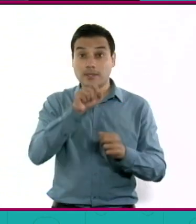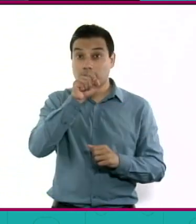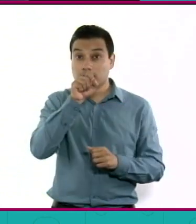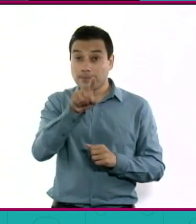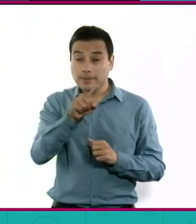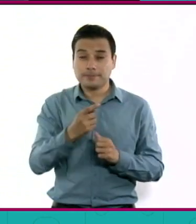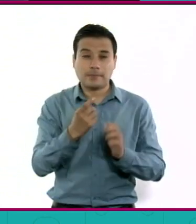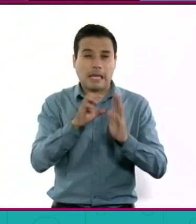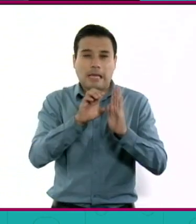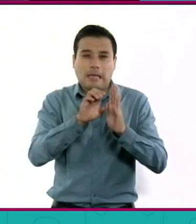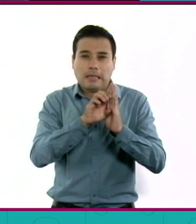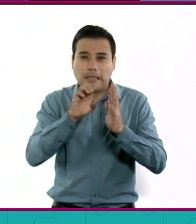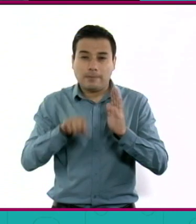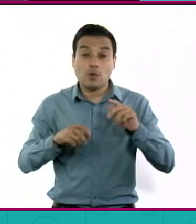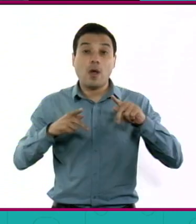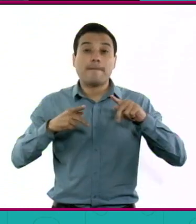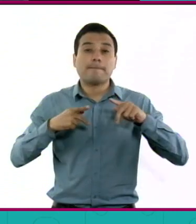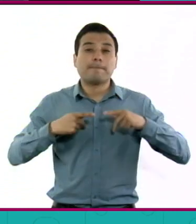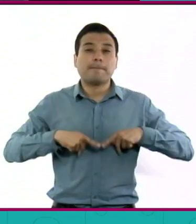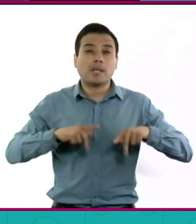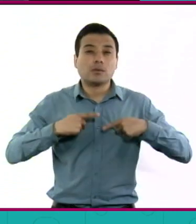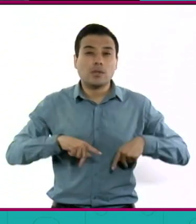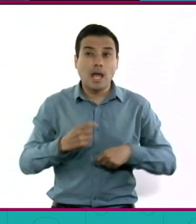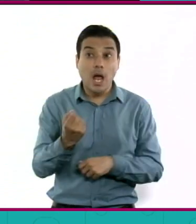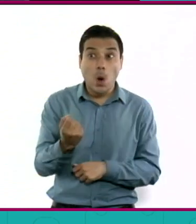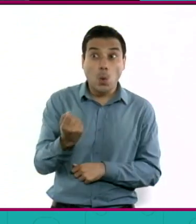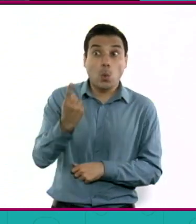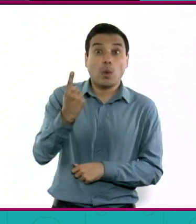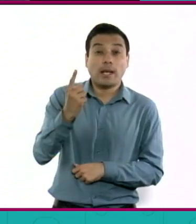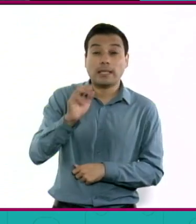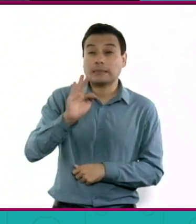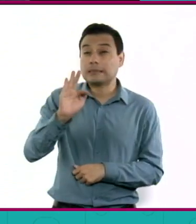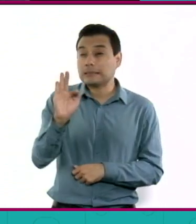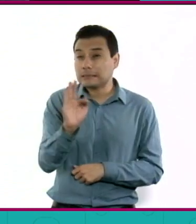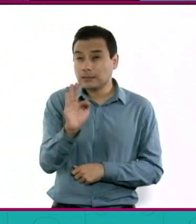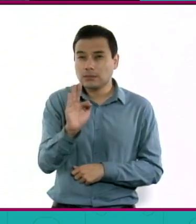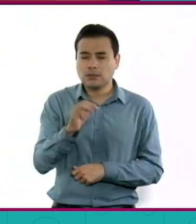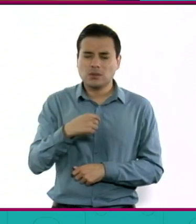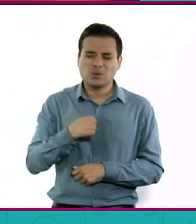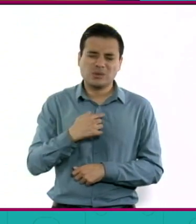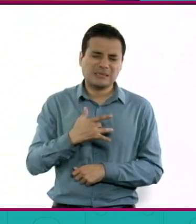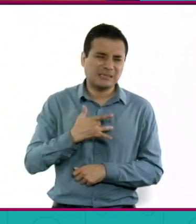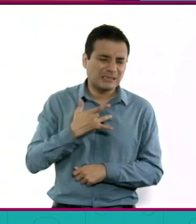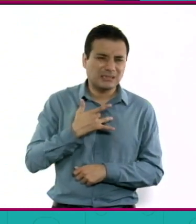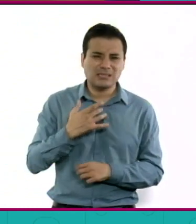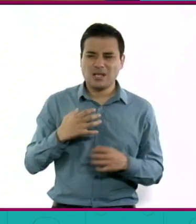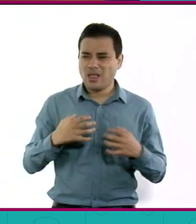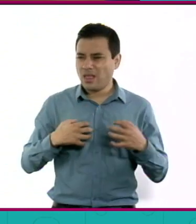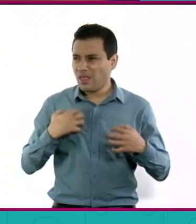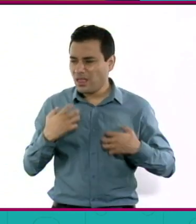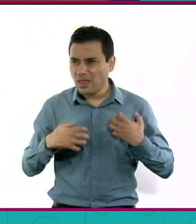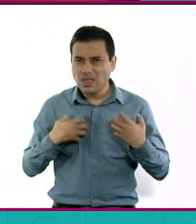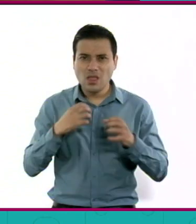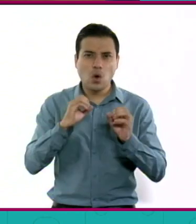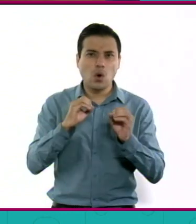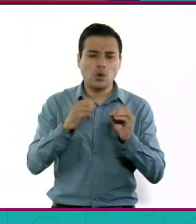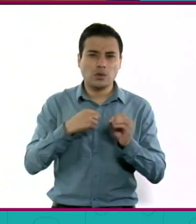de que quien se queje o quien siente un poquito de ansiedad o de tristeza está loco.